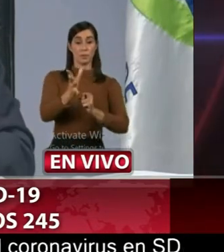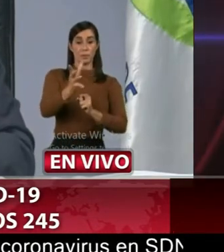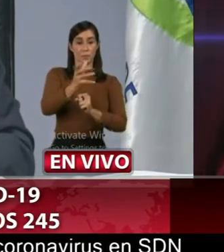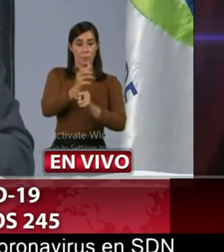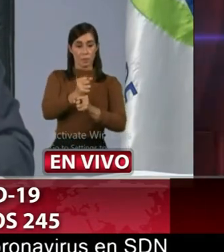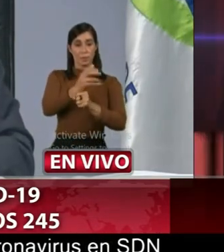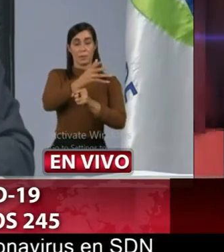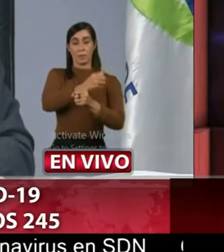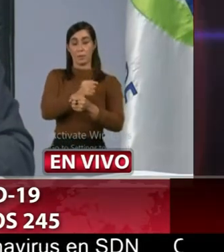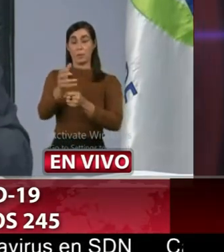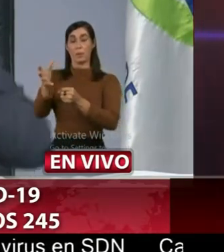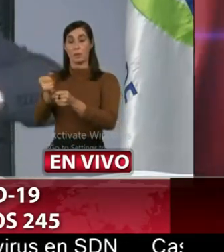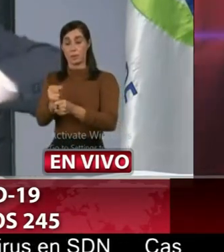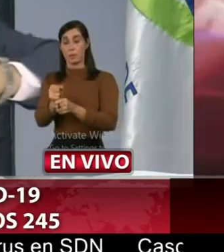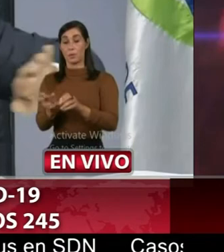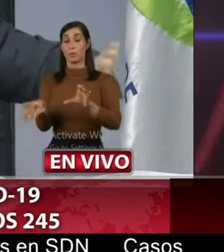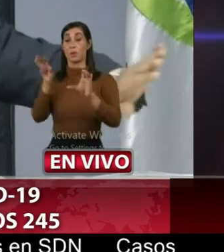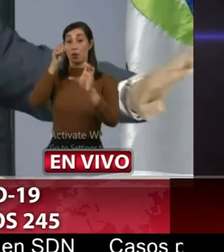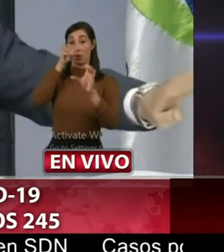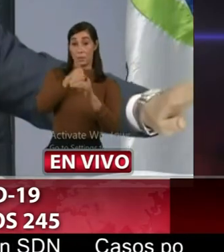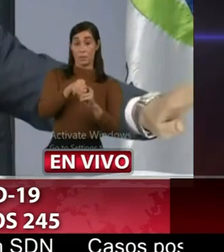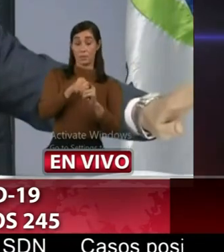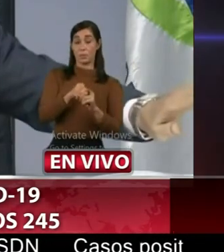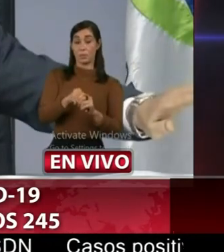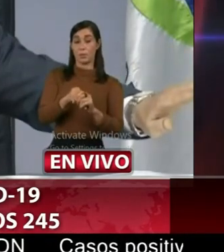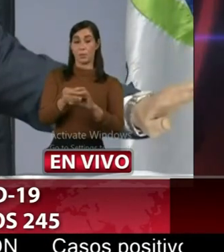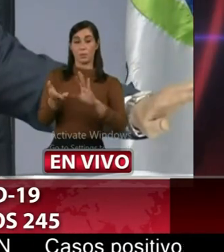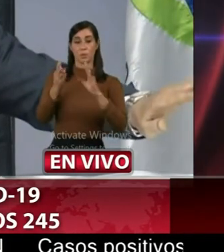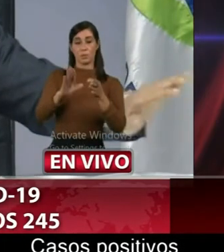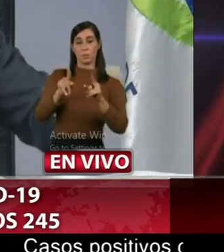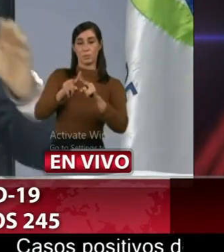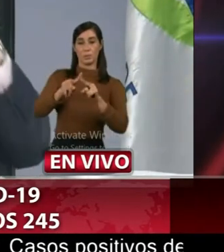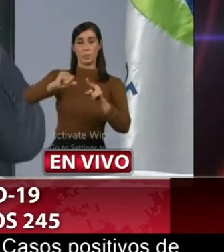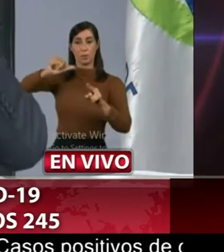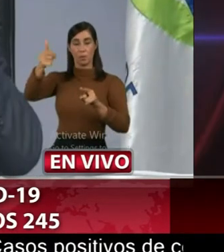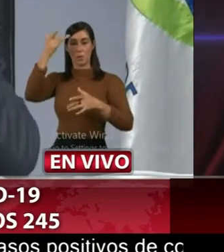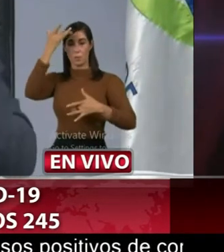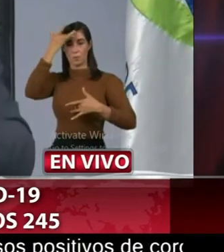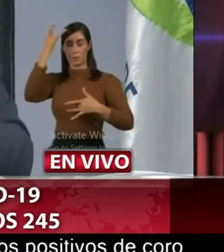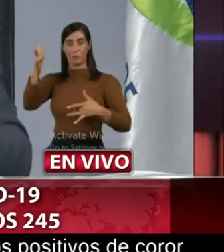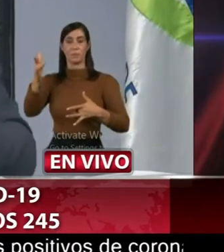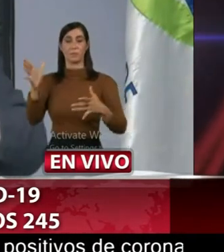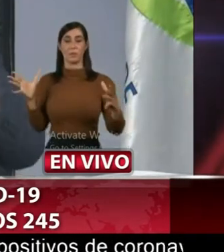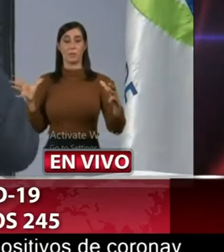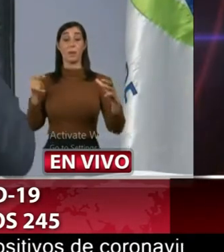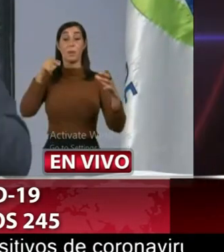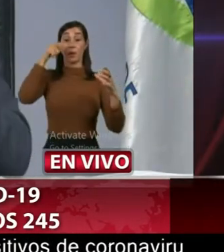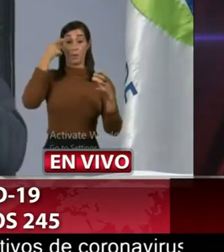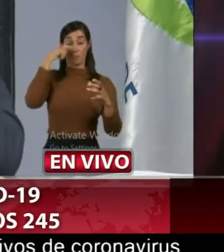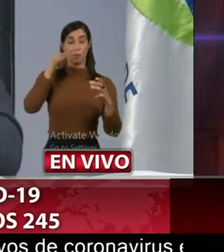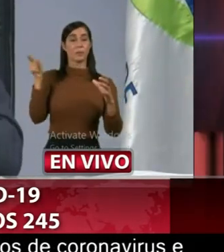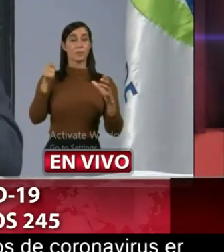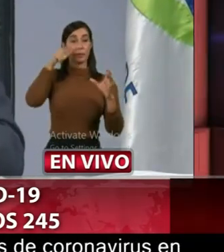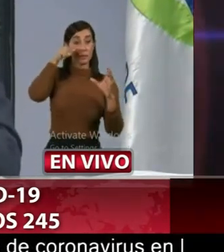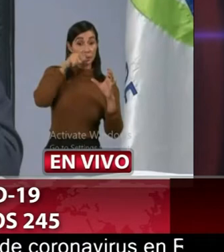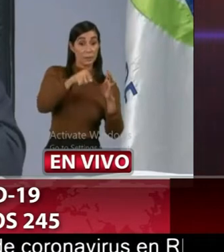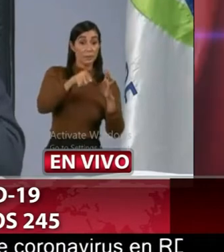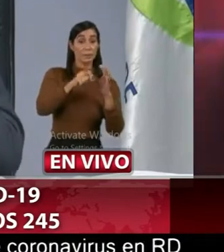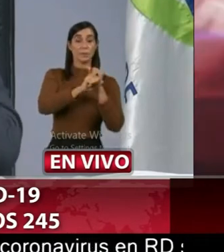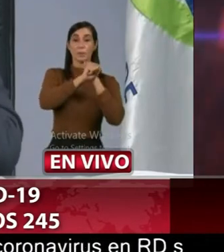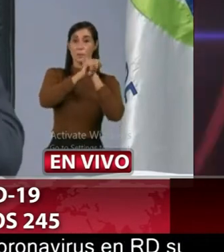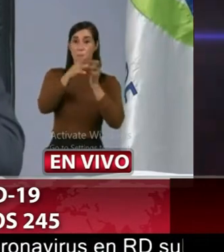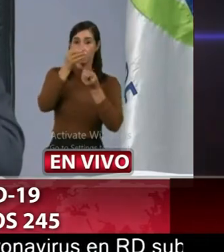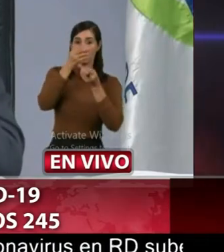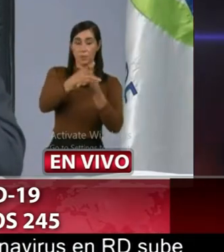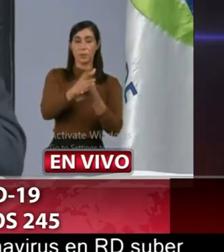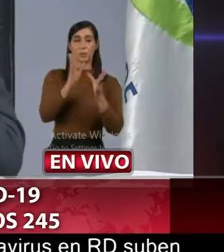incluyendo aquellas que nada tienen que ver con COVID lo que pasa que este boletín es exclusivamente